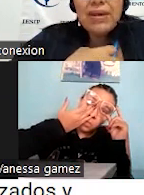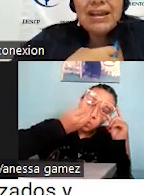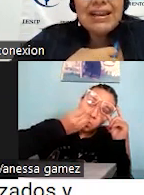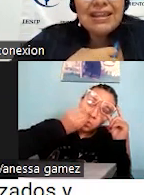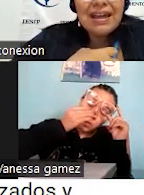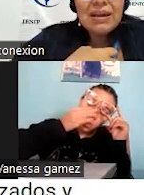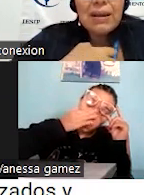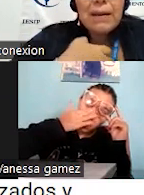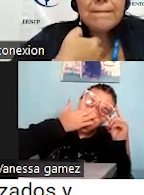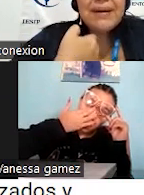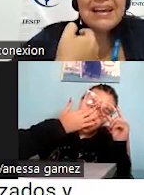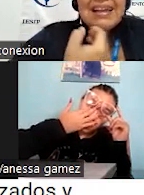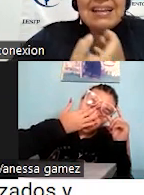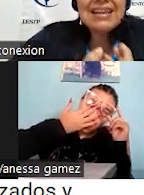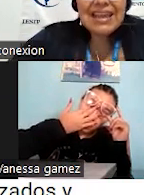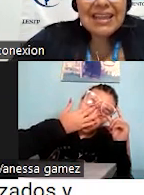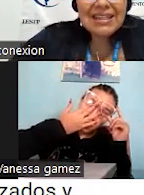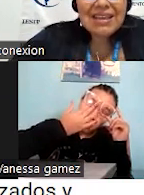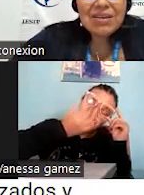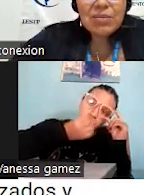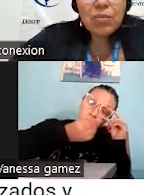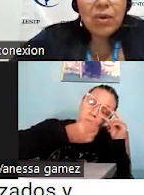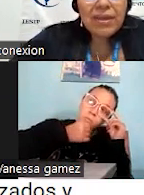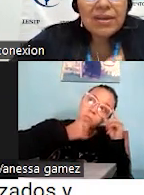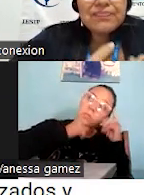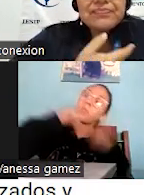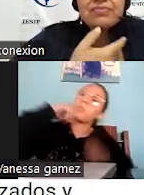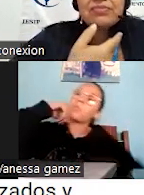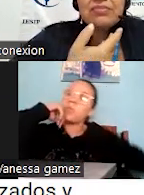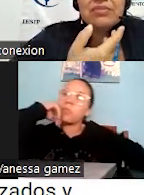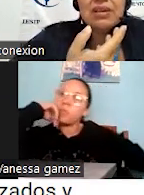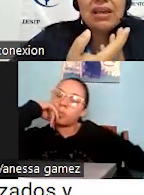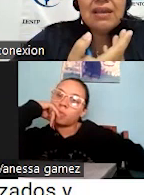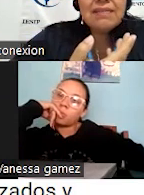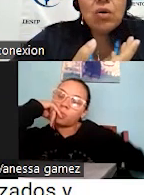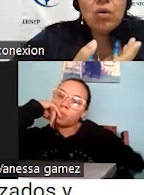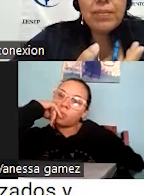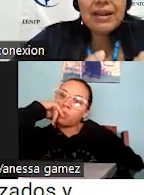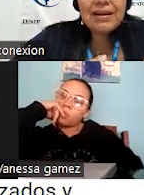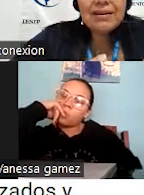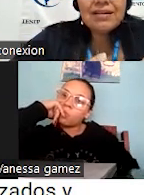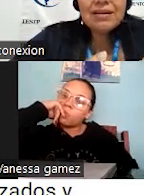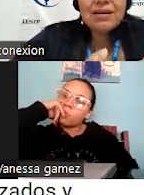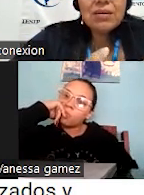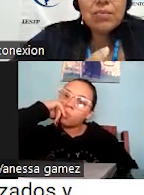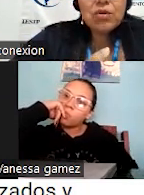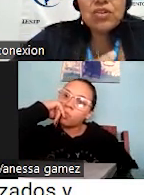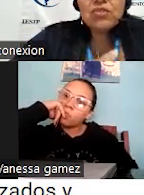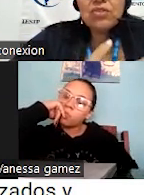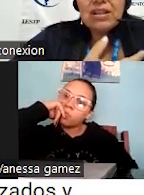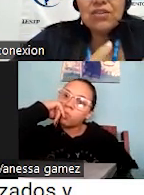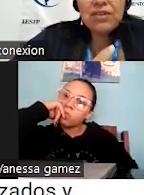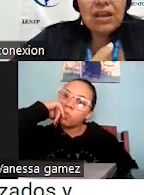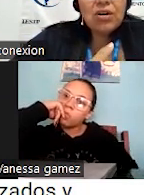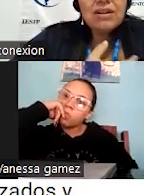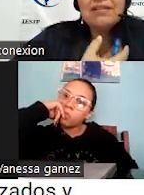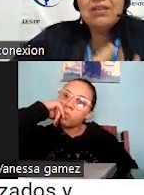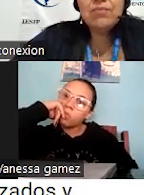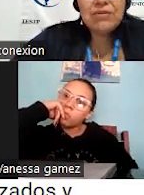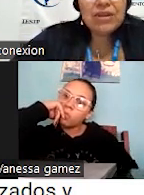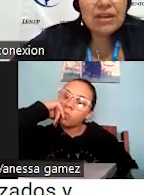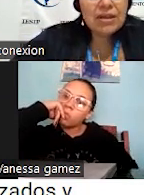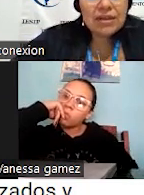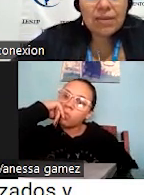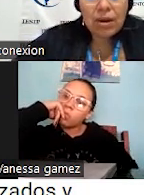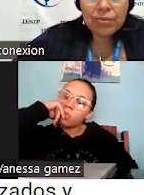con normas de calidad para que el cliente pueda operar procesos tecnificados que